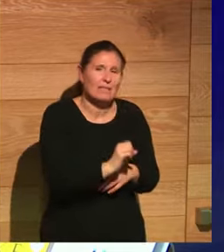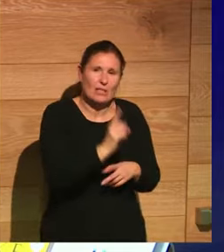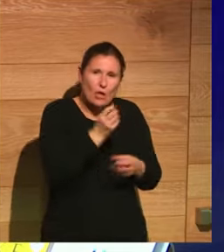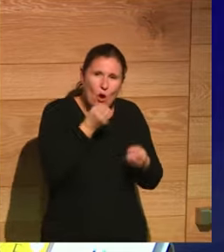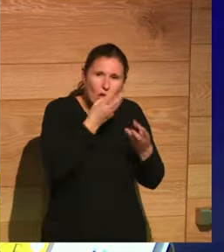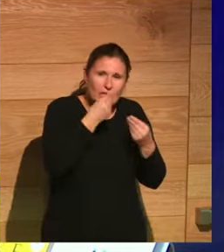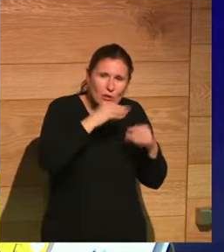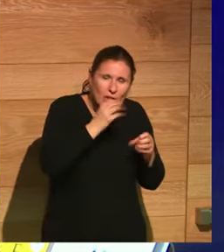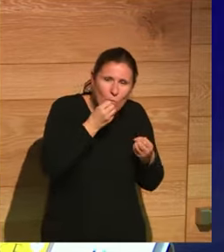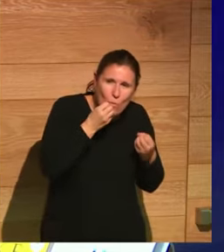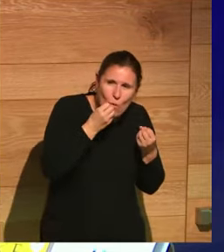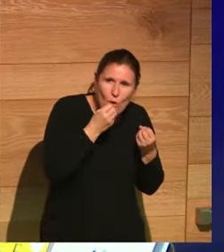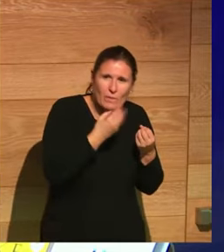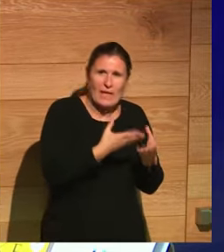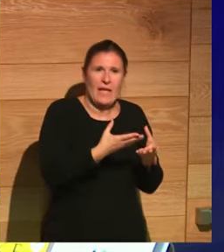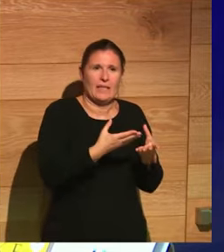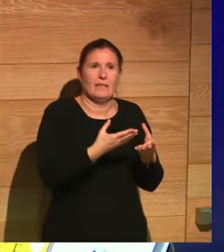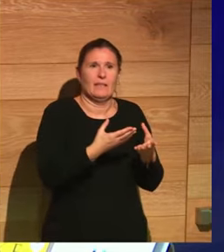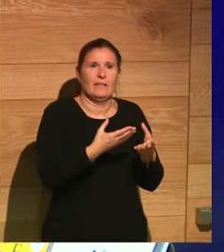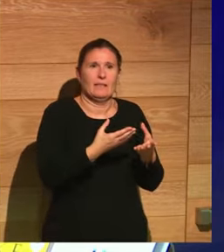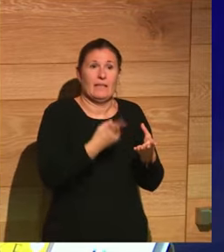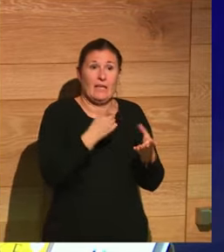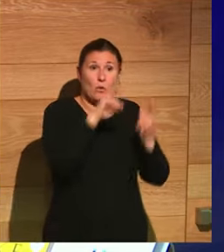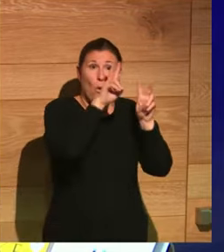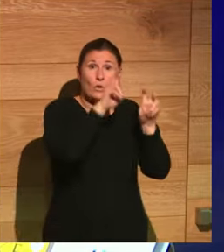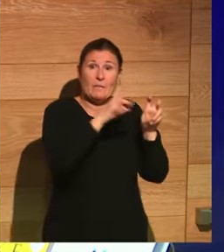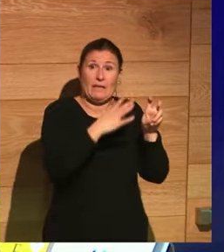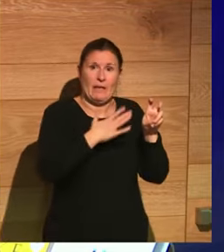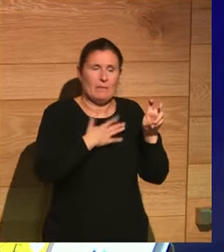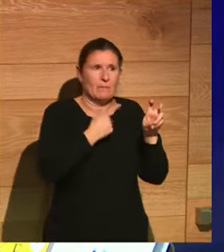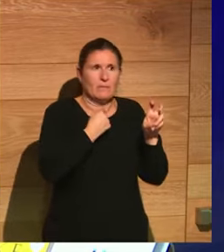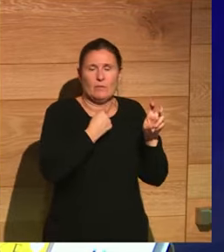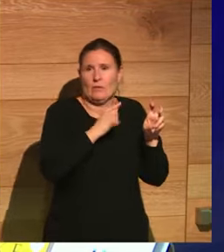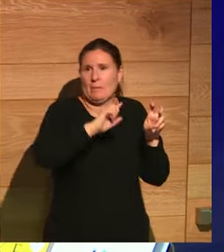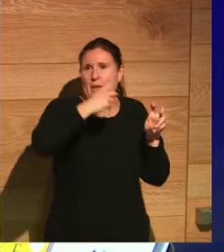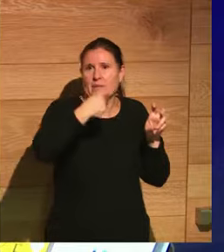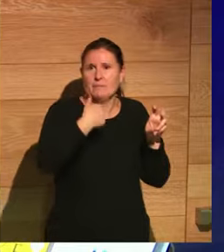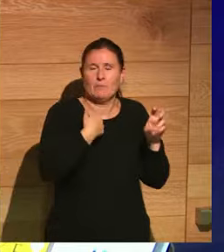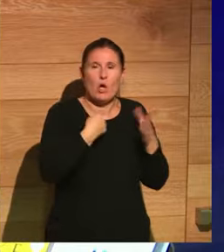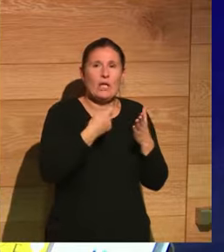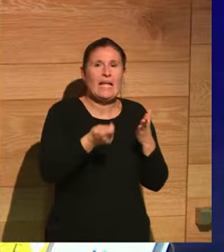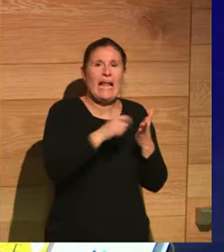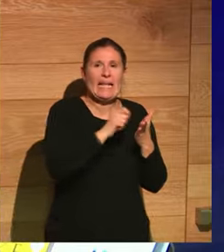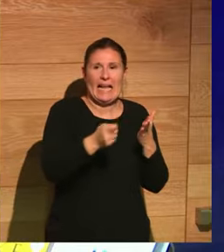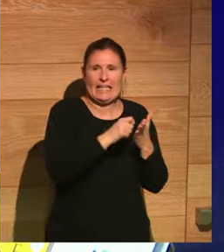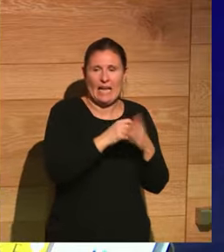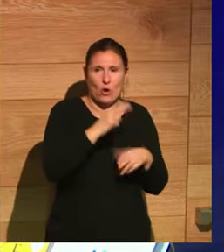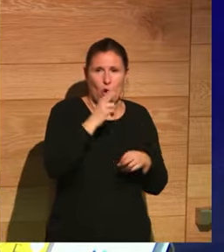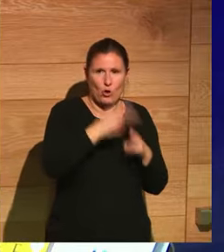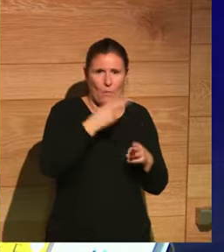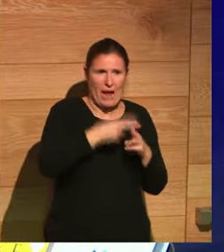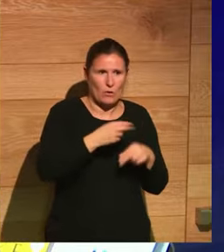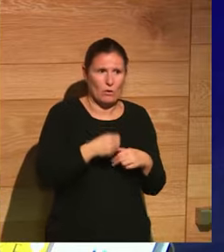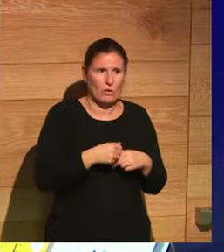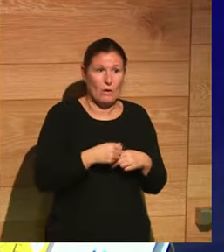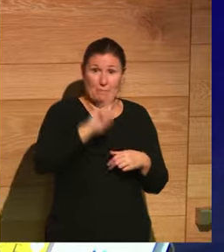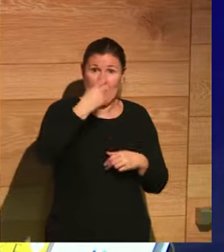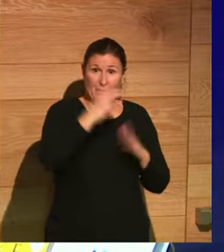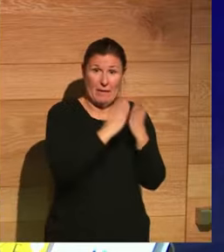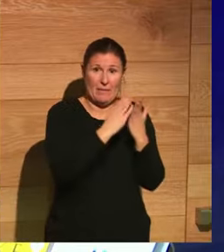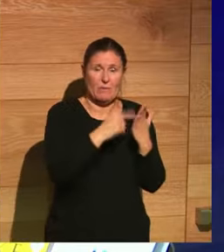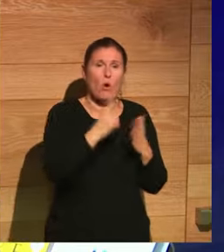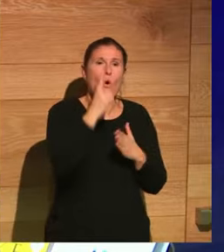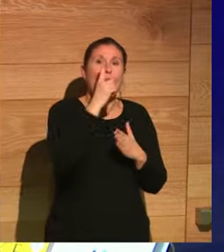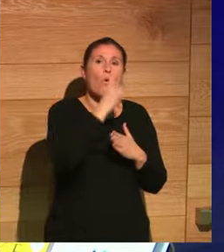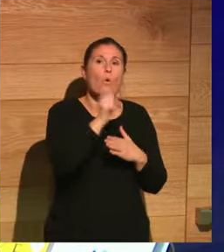contada esta historia y que de hecho es de uno de los temas que más me gustan que es el calendario romano mi primer libro